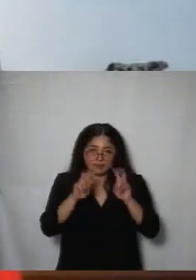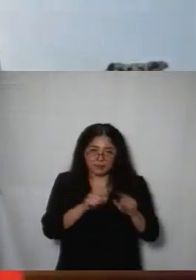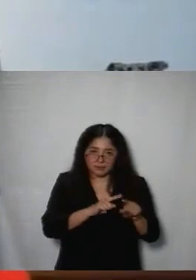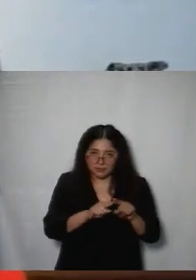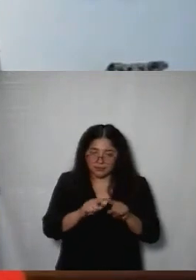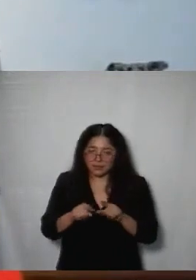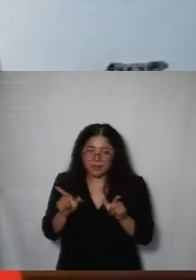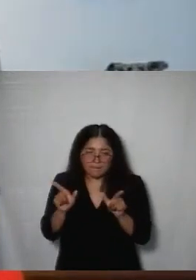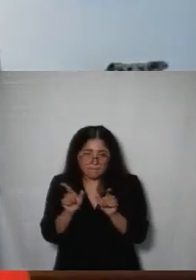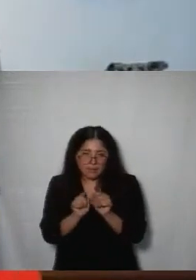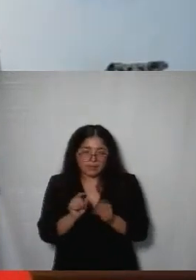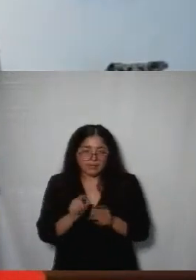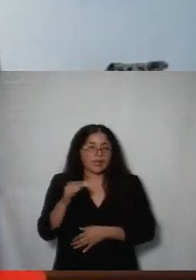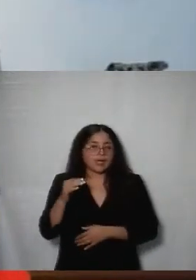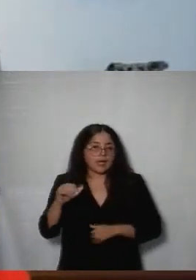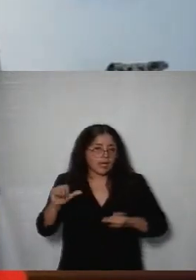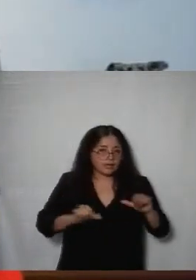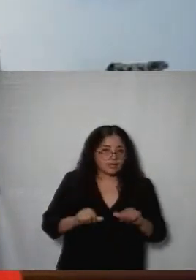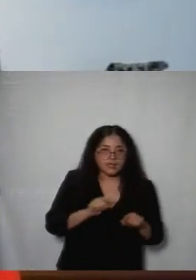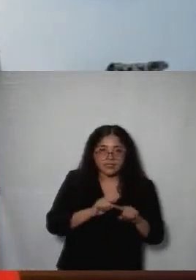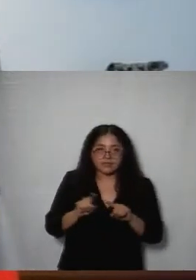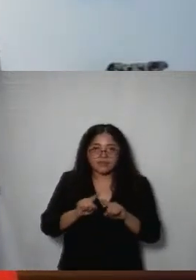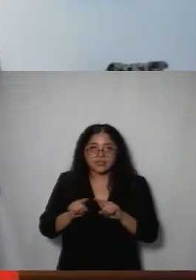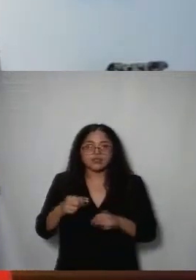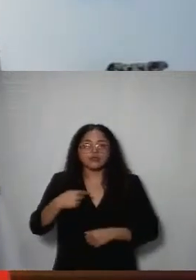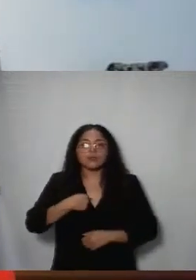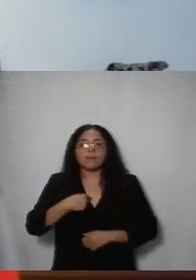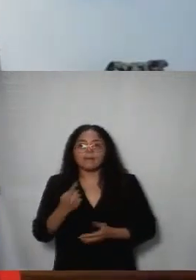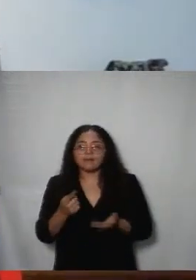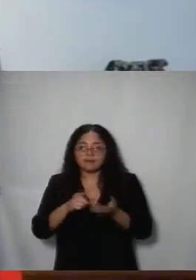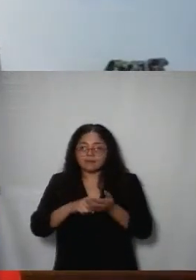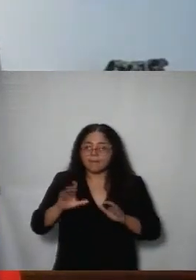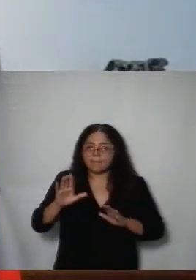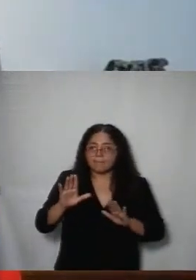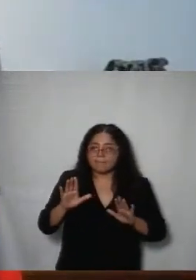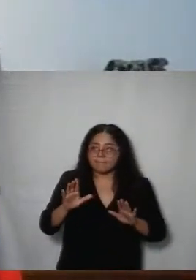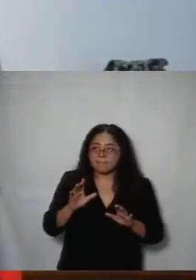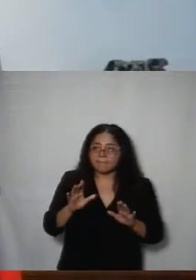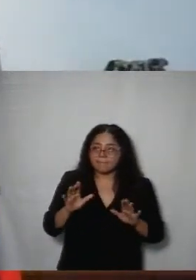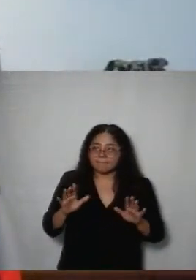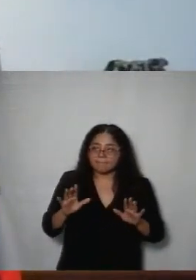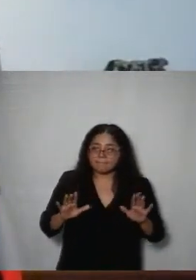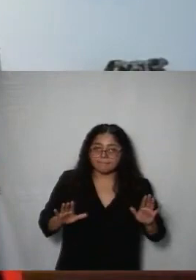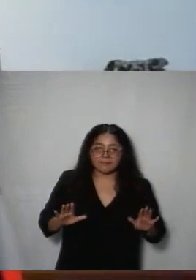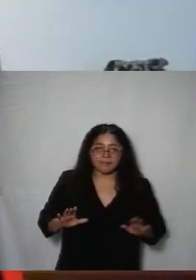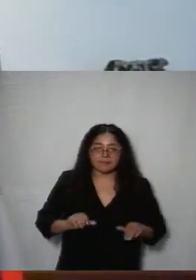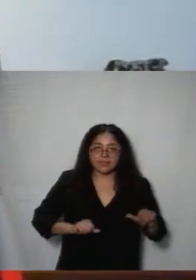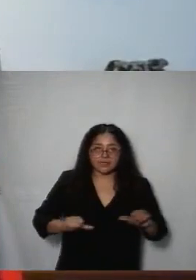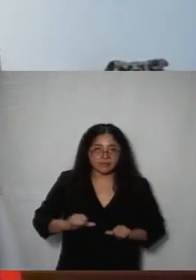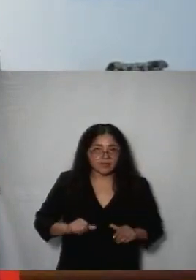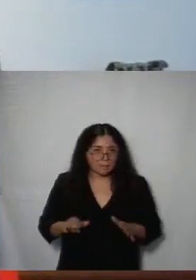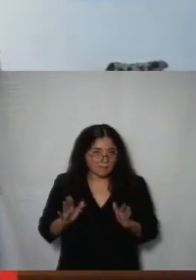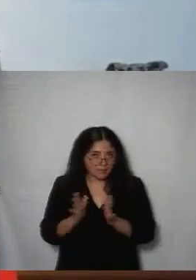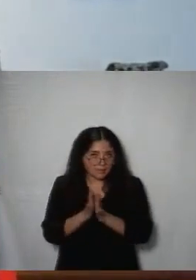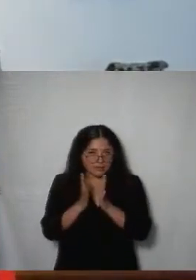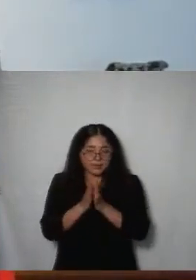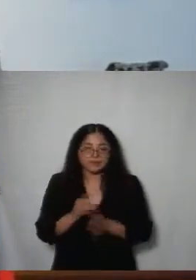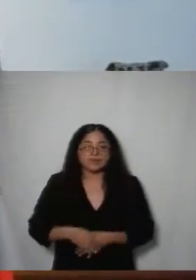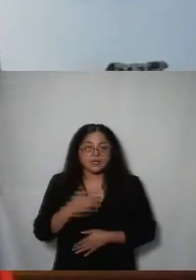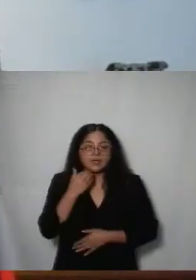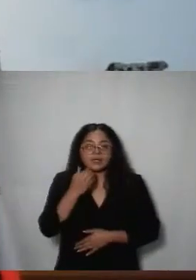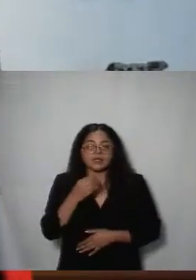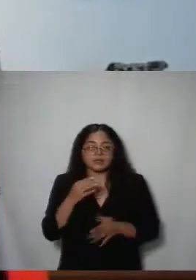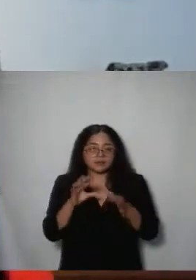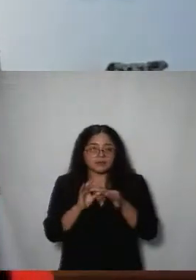manera muy breve algunas actividades en las que he tenido la oportunidad de participar y aprovechar para hacerles ahí una invitación particularmente una que va en el